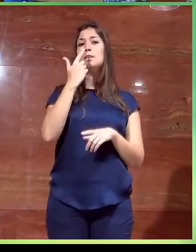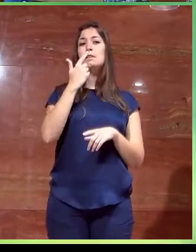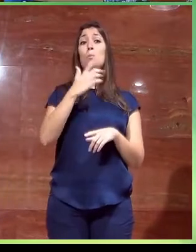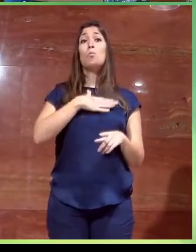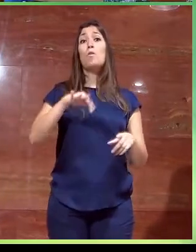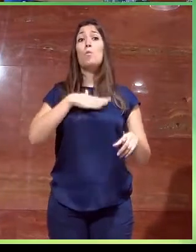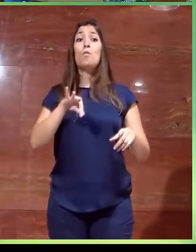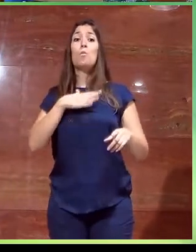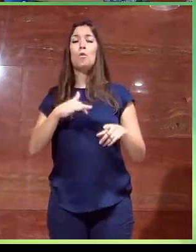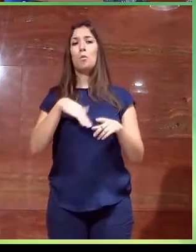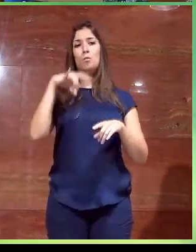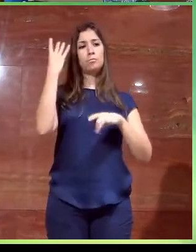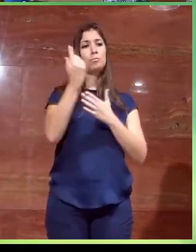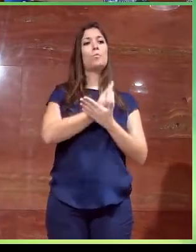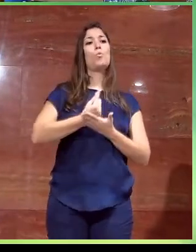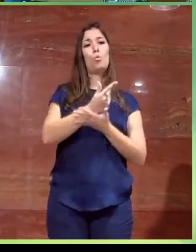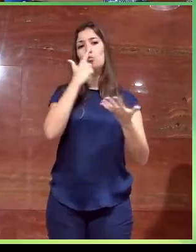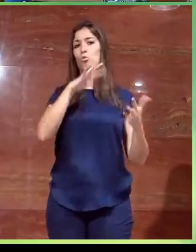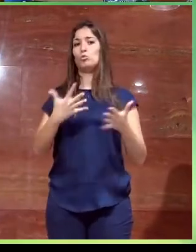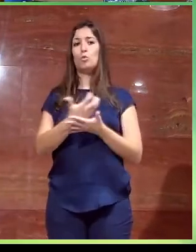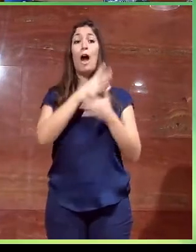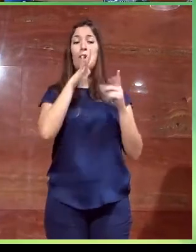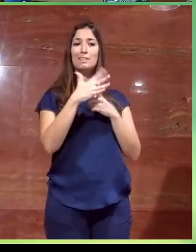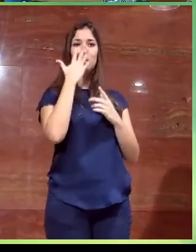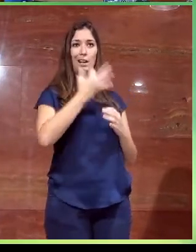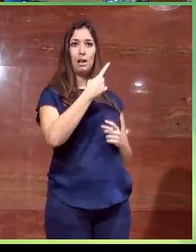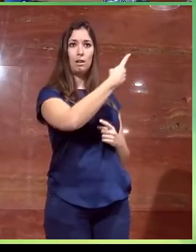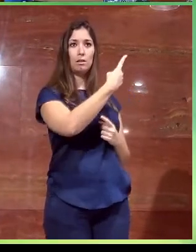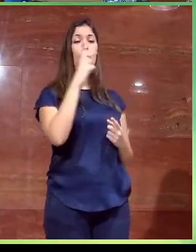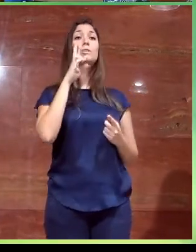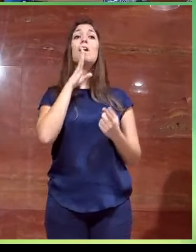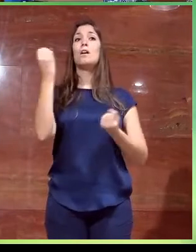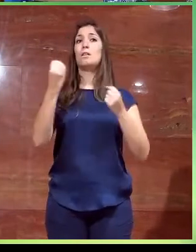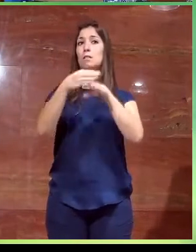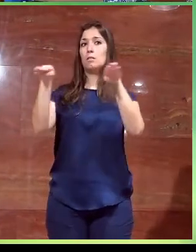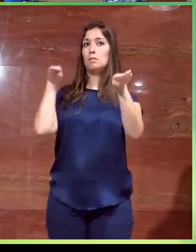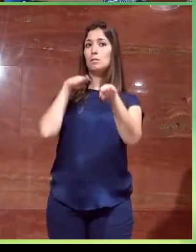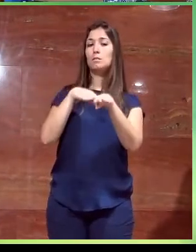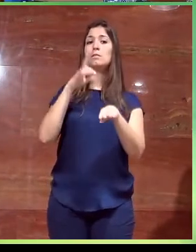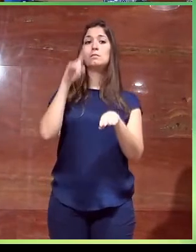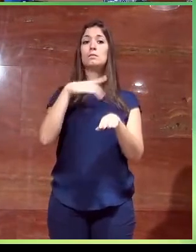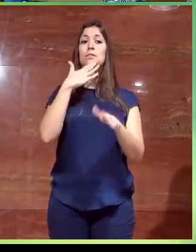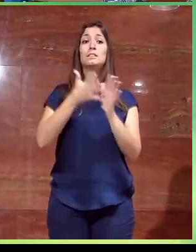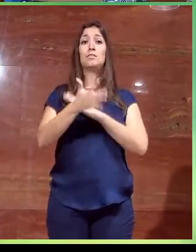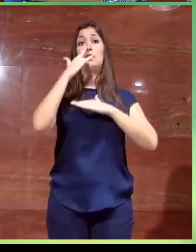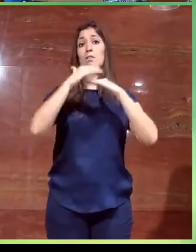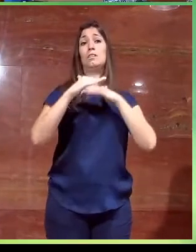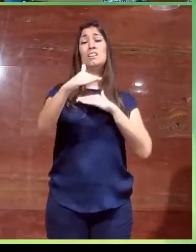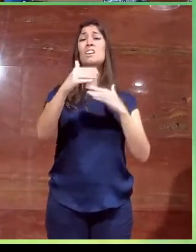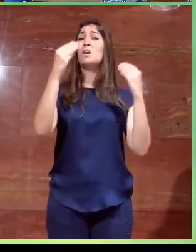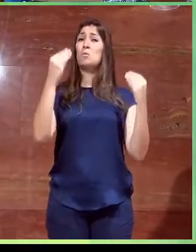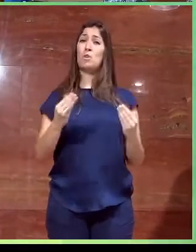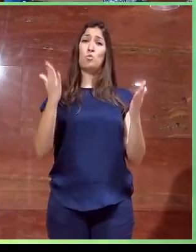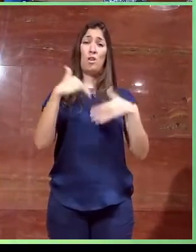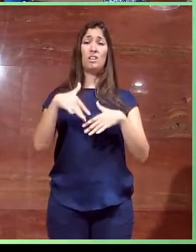soluciones que eso nos iba ocurriendo, ¿no? Este es el estado actual, esta es la zona de aparcamiento que veíais, esta es la zona destinada al tránsito rodado, no está muy bien definido